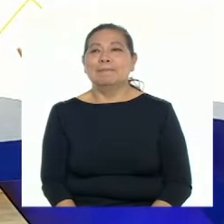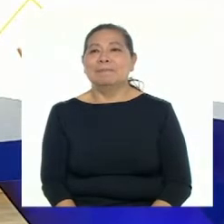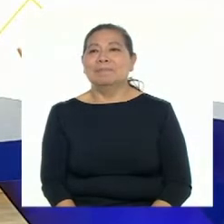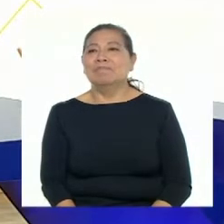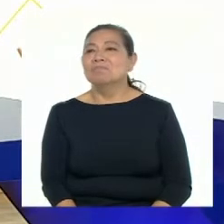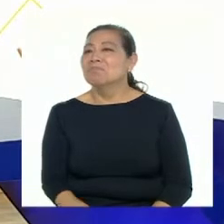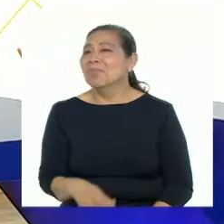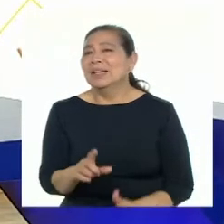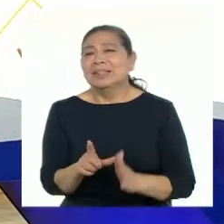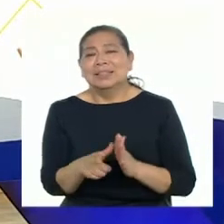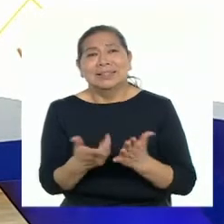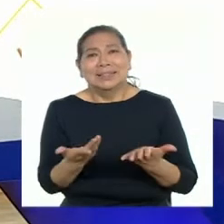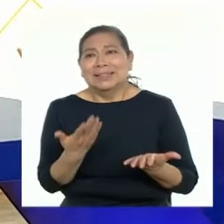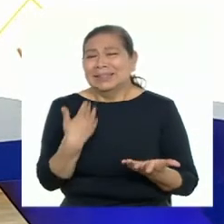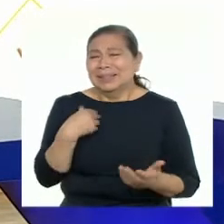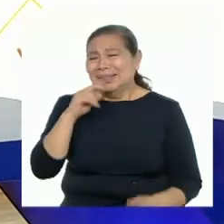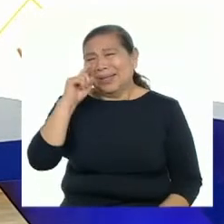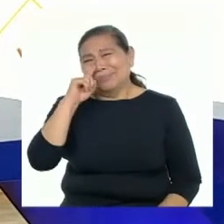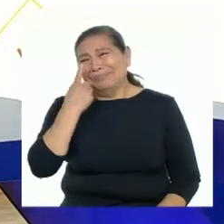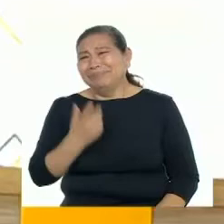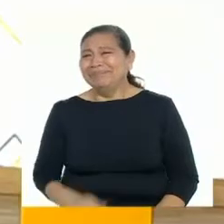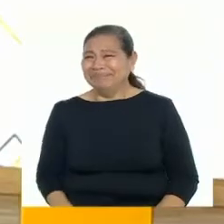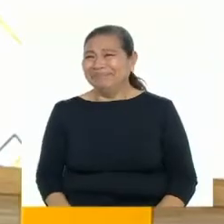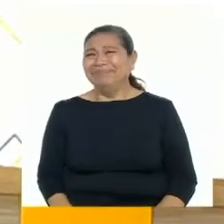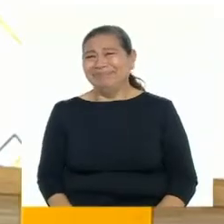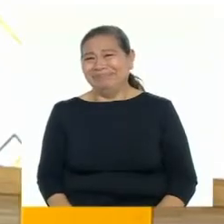¡Ay, Rebot! Suena un poco aburrido, ¿no?